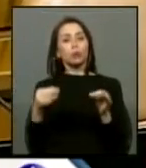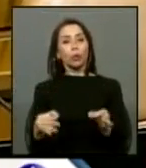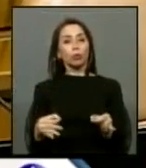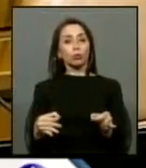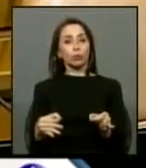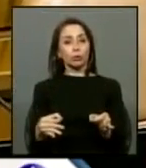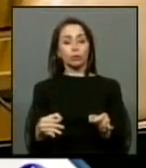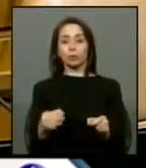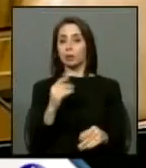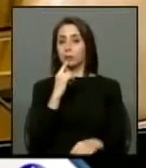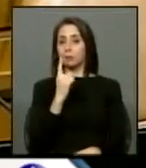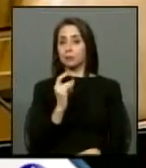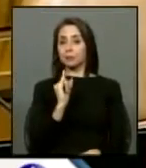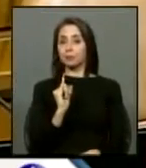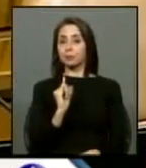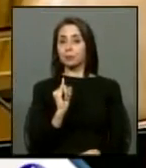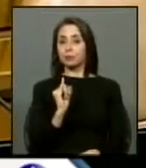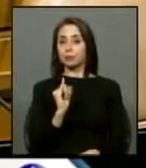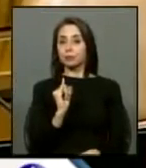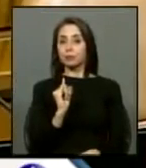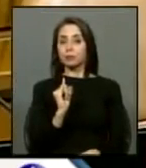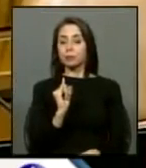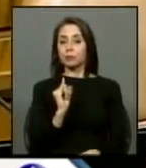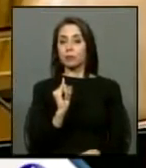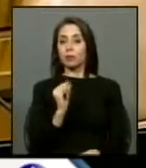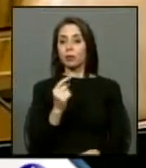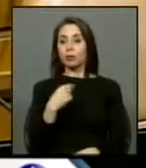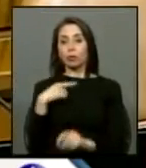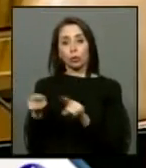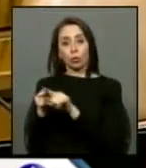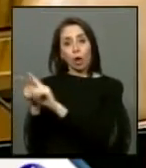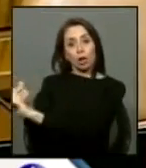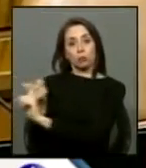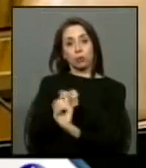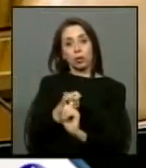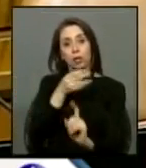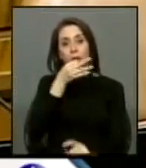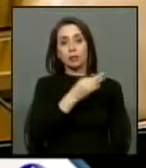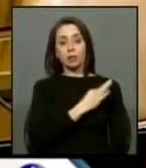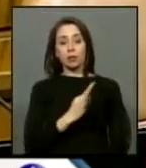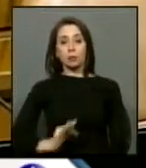porque efectivamente y recojo las palabras del diputado Abum